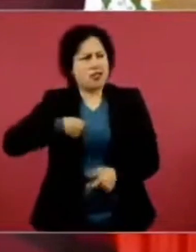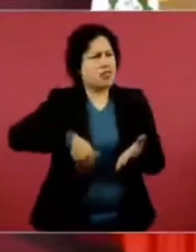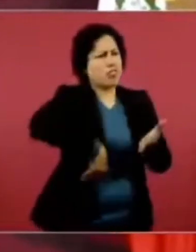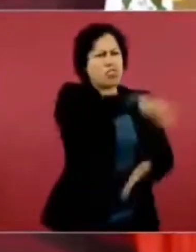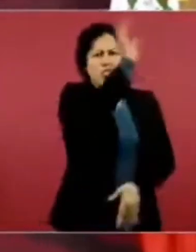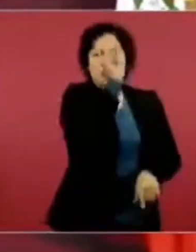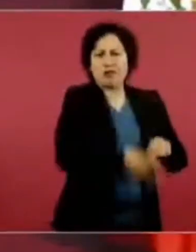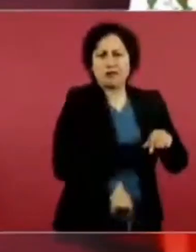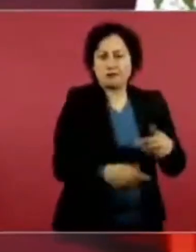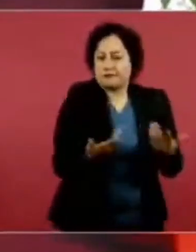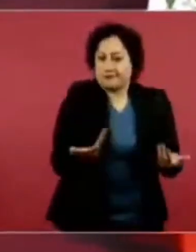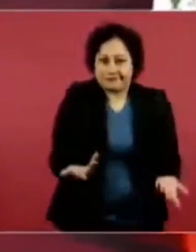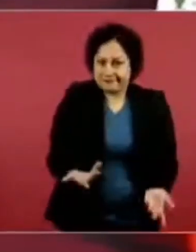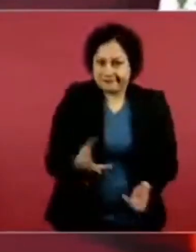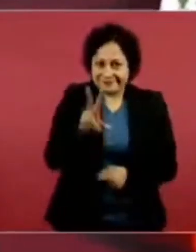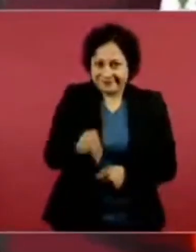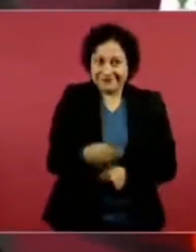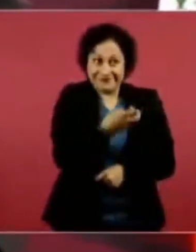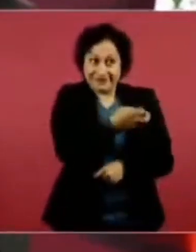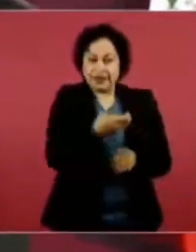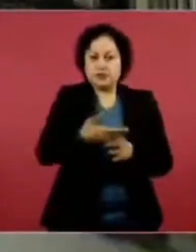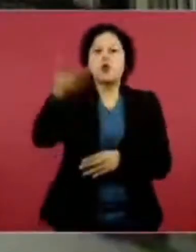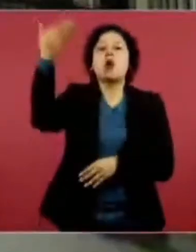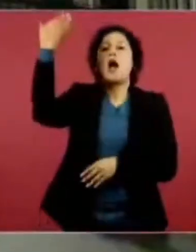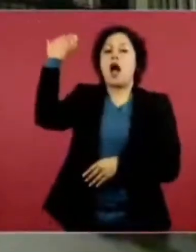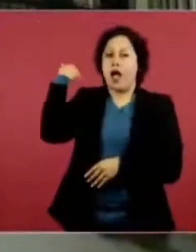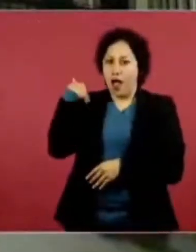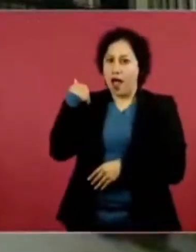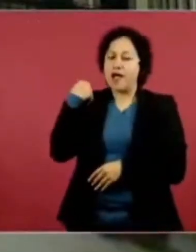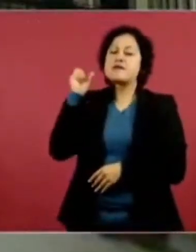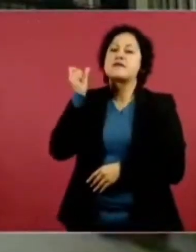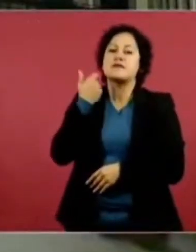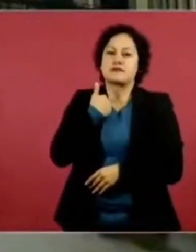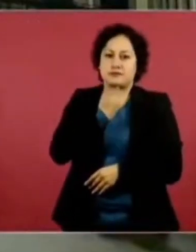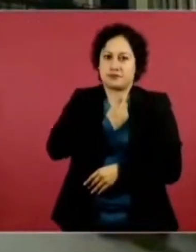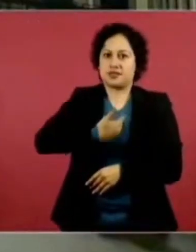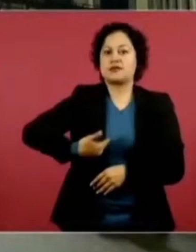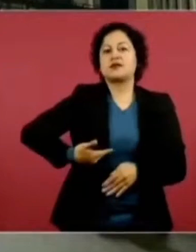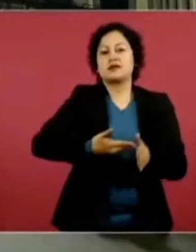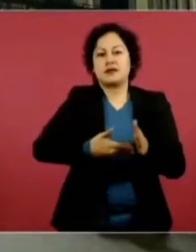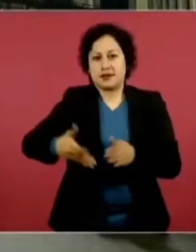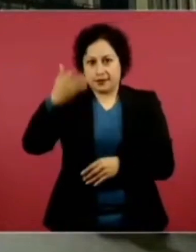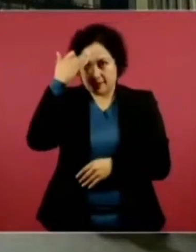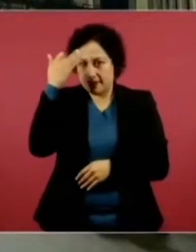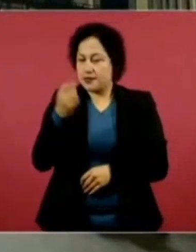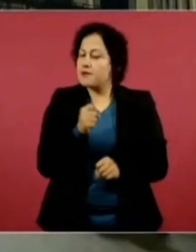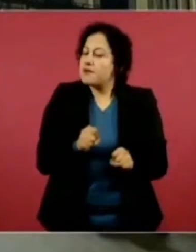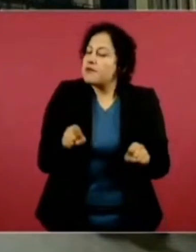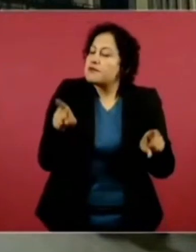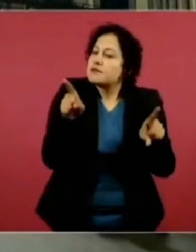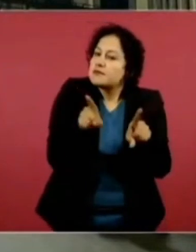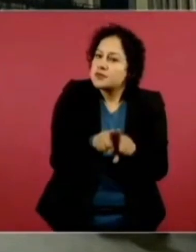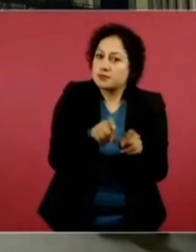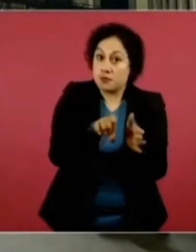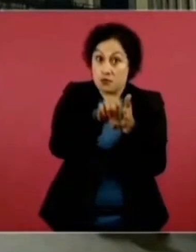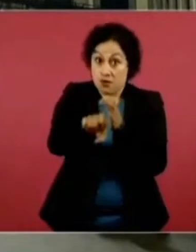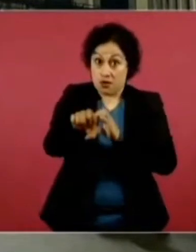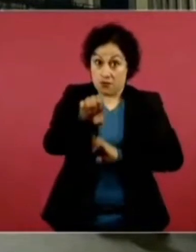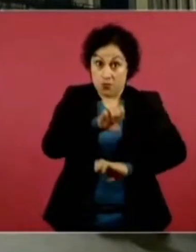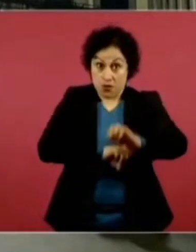unidades habitacionales del Infonavit. Y detrás había un gran negocio